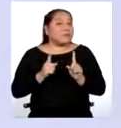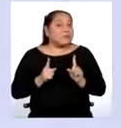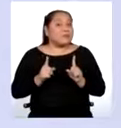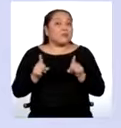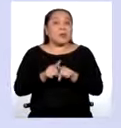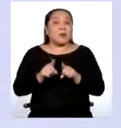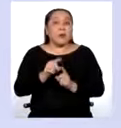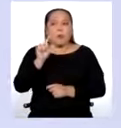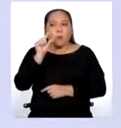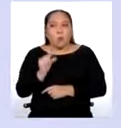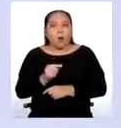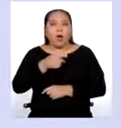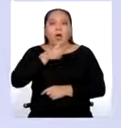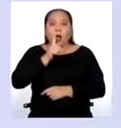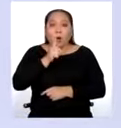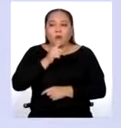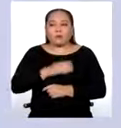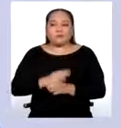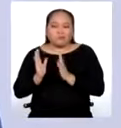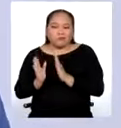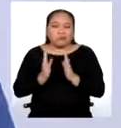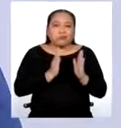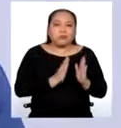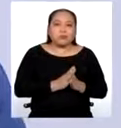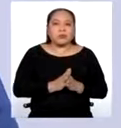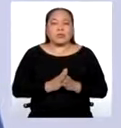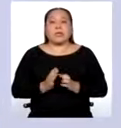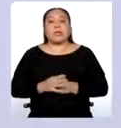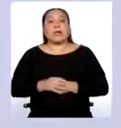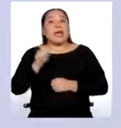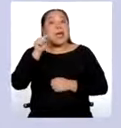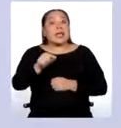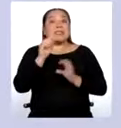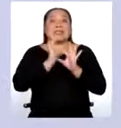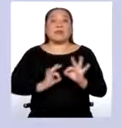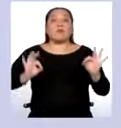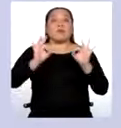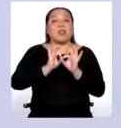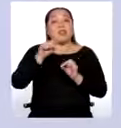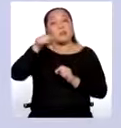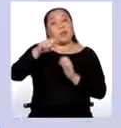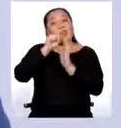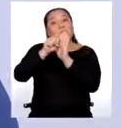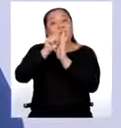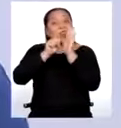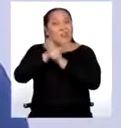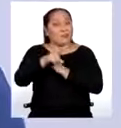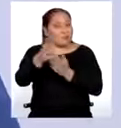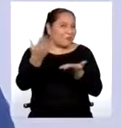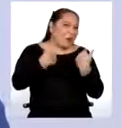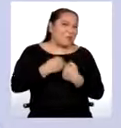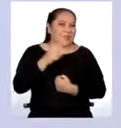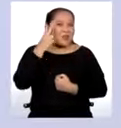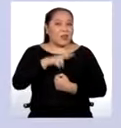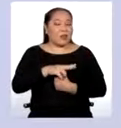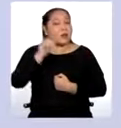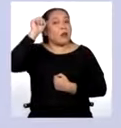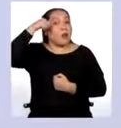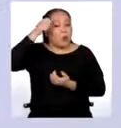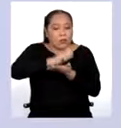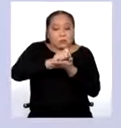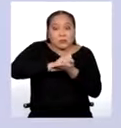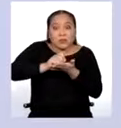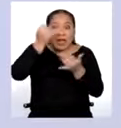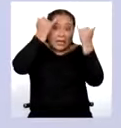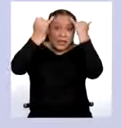si tenemos poca, debemos aprender a gestionarla. Y justamente de eso se trata el siguiente video. ¿Me acompañas a verlo? Eso sí, recuerda tomar